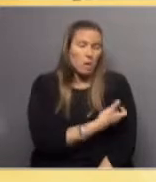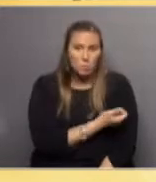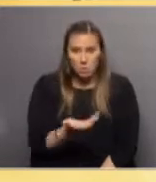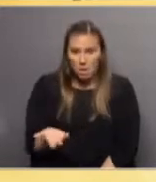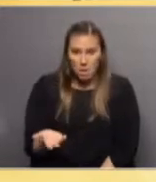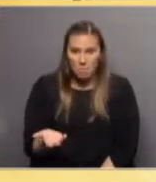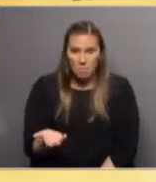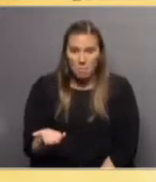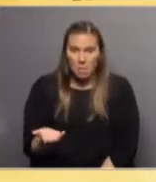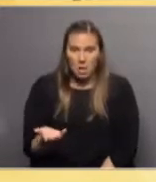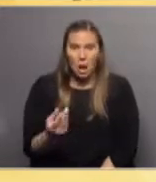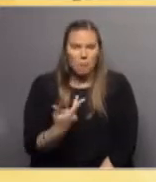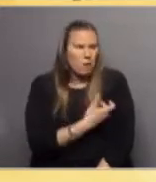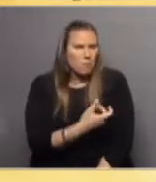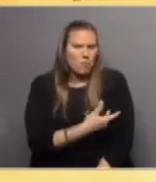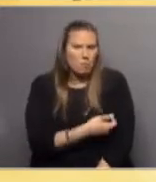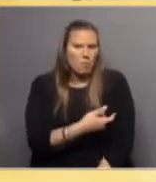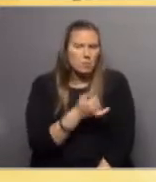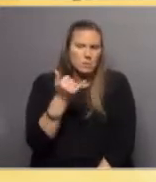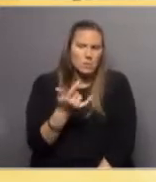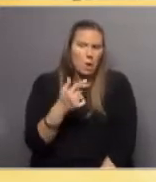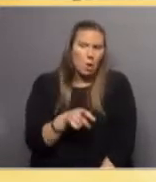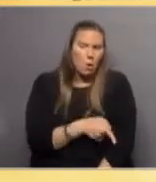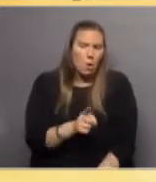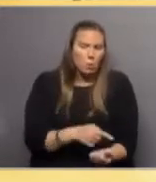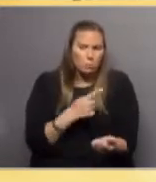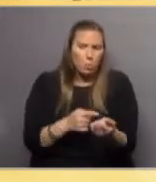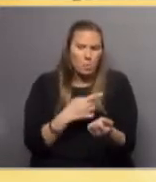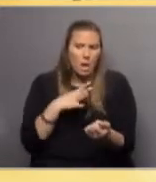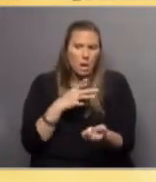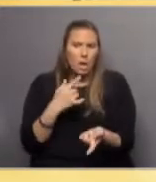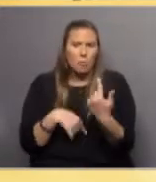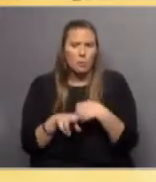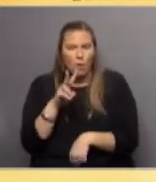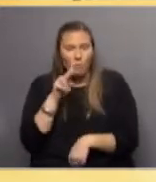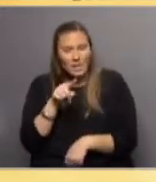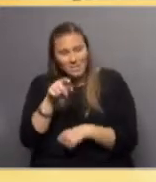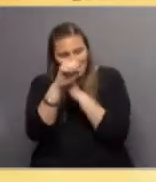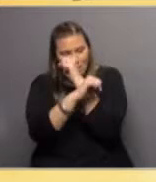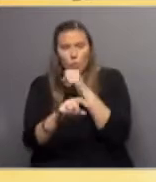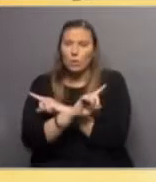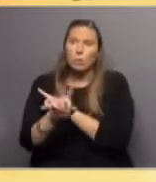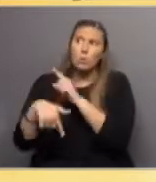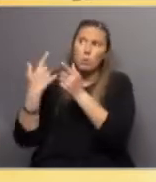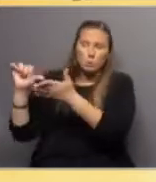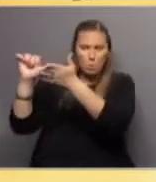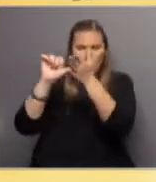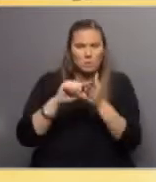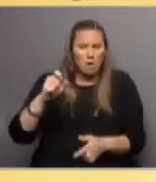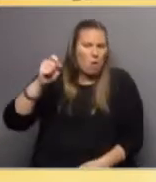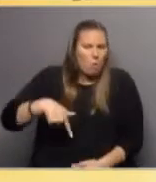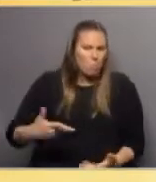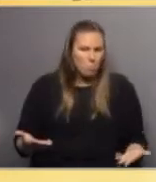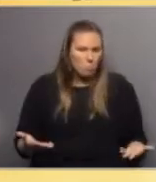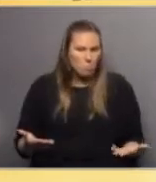a recibir muchas vacunas y que no estamos acostumbrados a ver esta tecnología pero que en otros países es muy común.